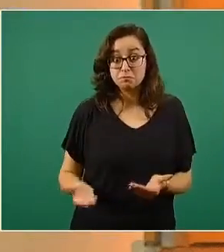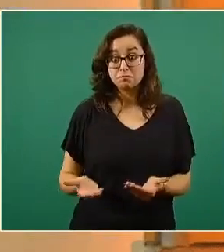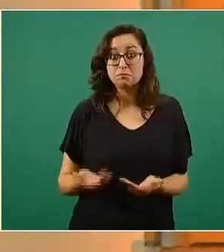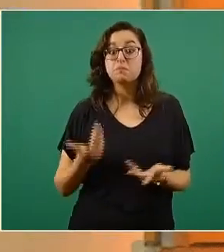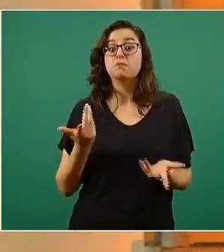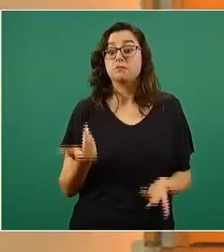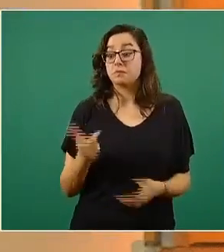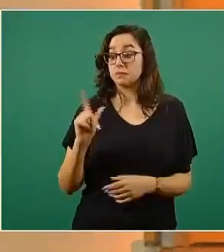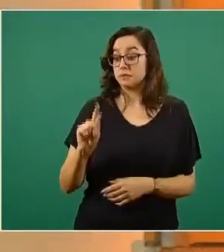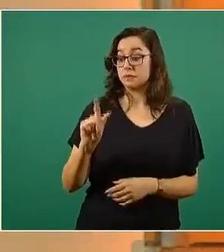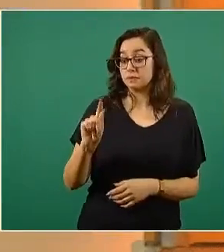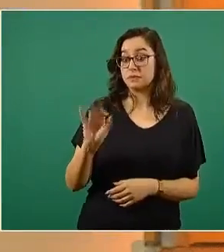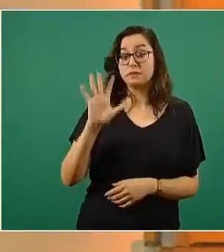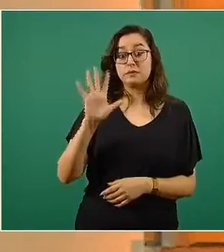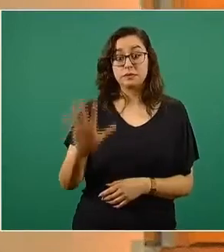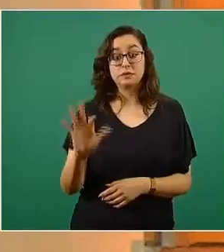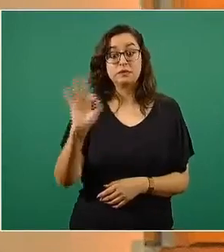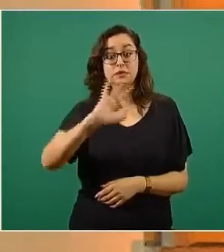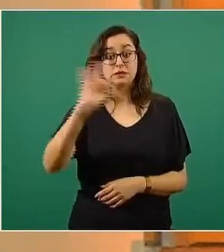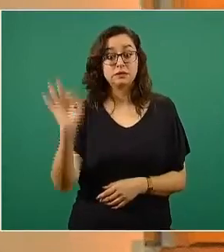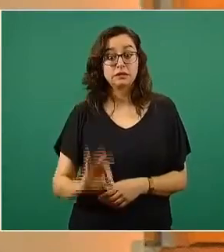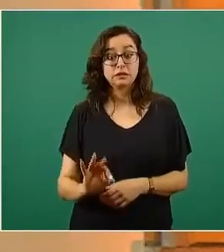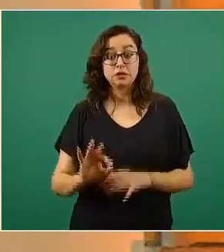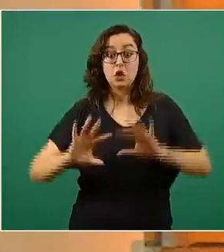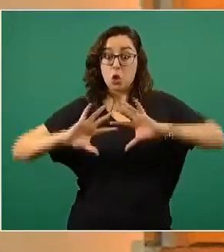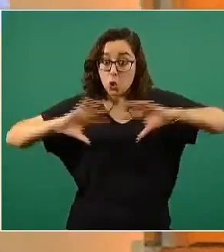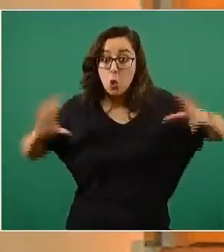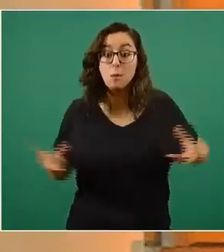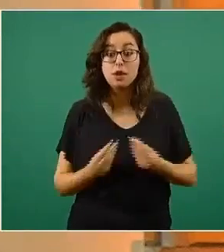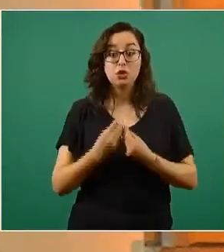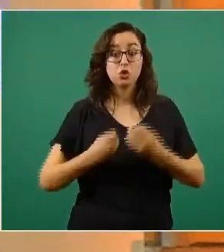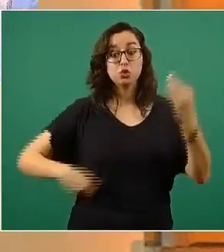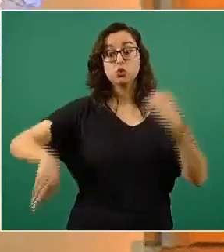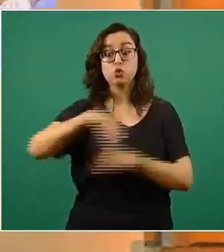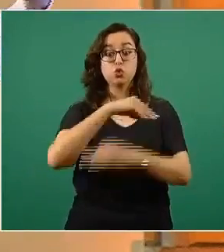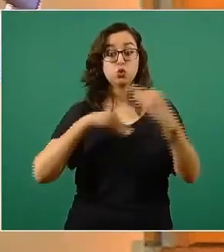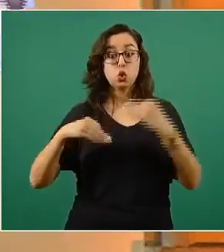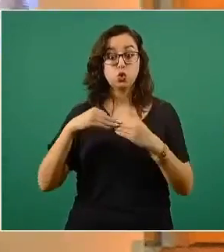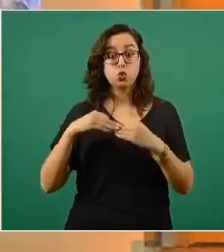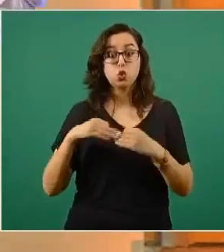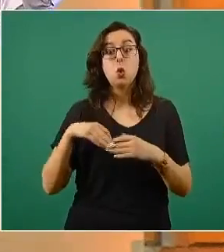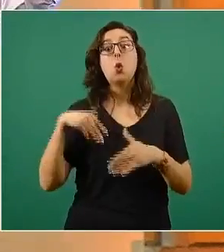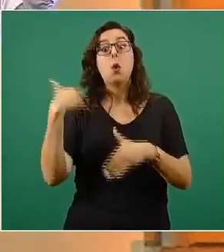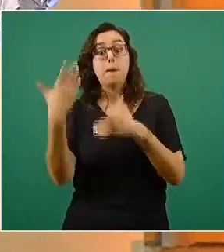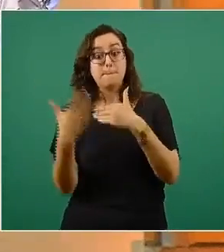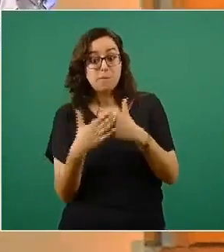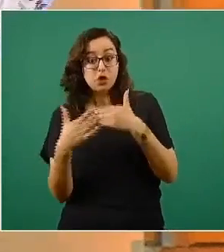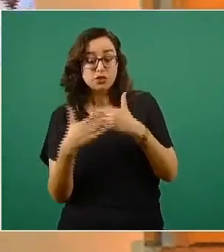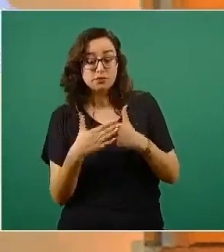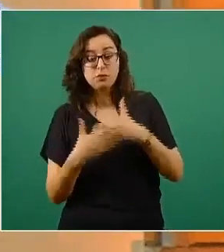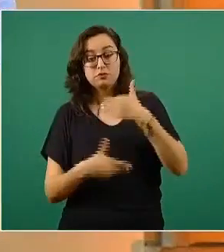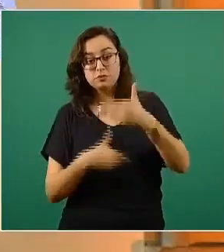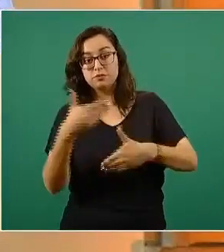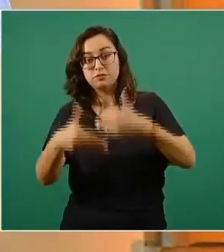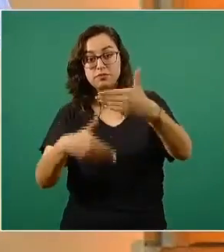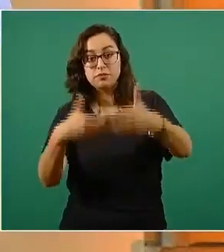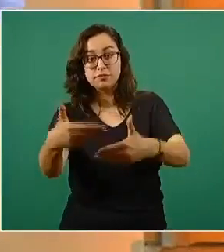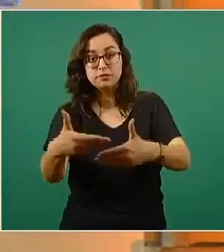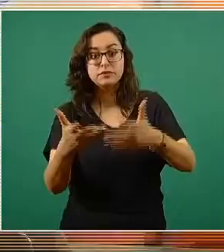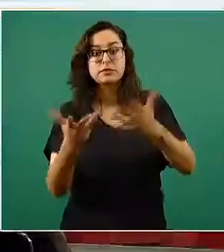por ciento es lo que representa el total. Esto quiere decir que en próximos días este 75 por ciento